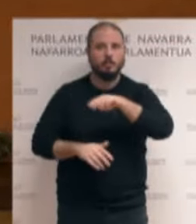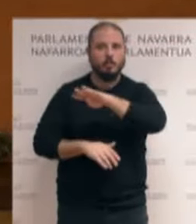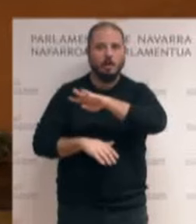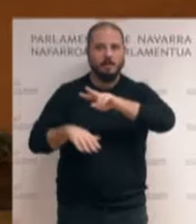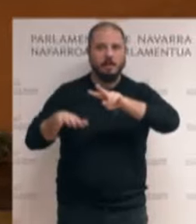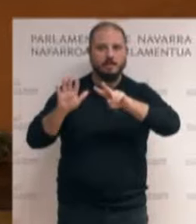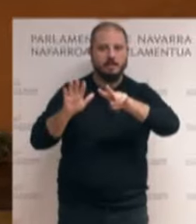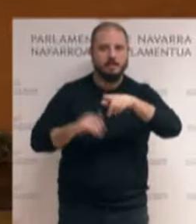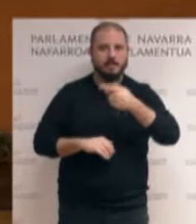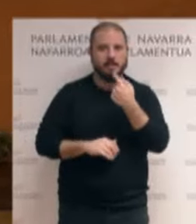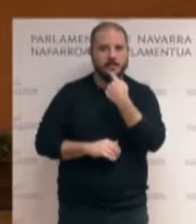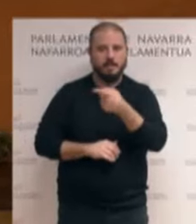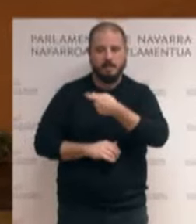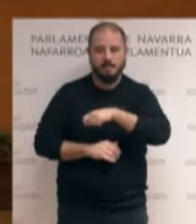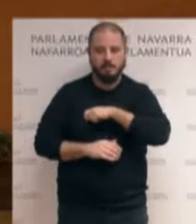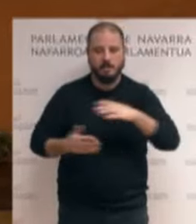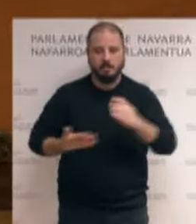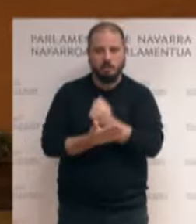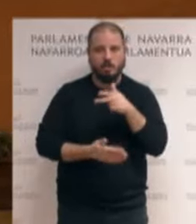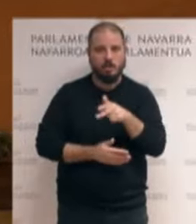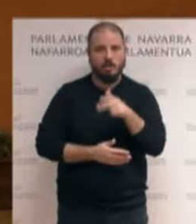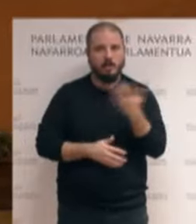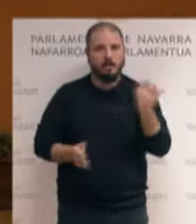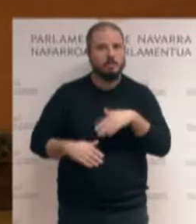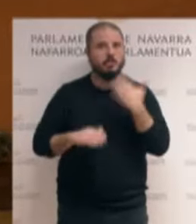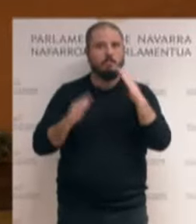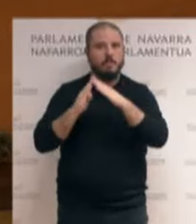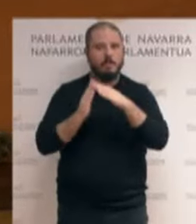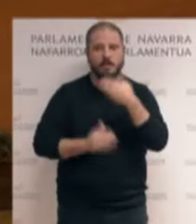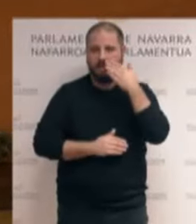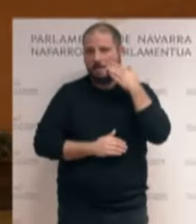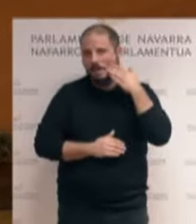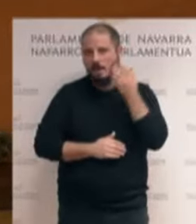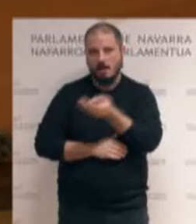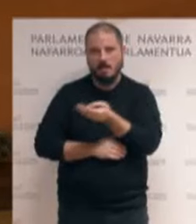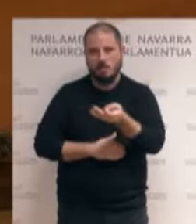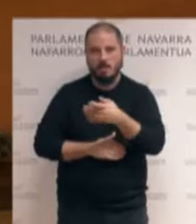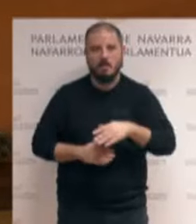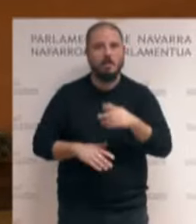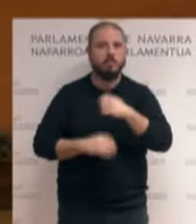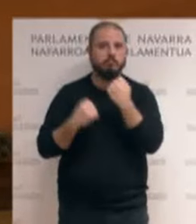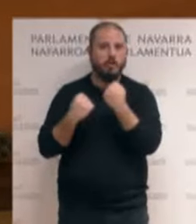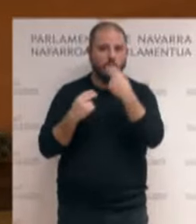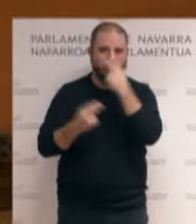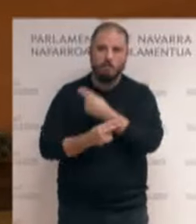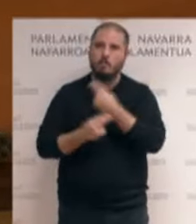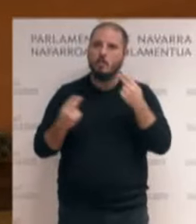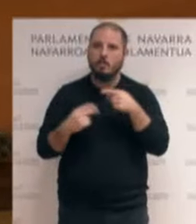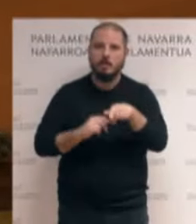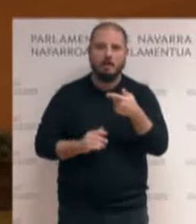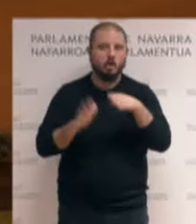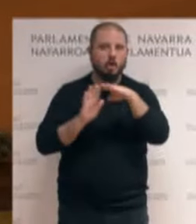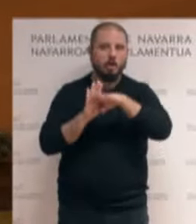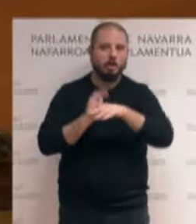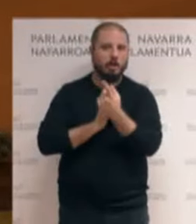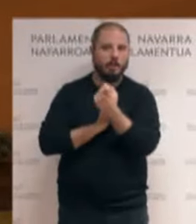dice que todos los españoles tienen derecho a disfrutar de una vivienda digna y adecuada. Los poderes públicos promoverán las condiciones necesarias y establecerán las